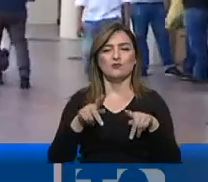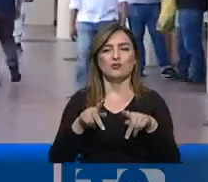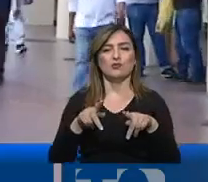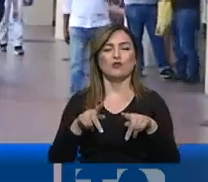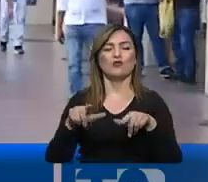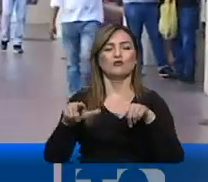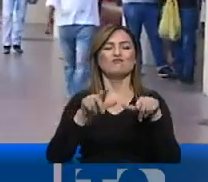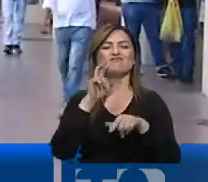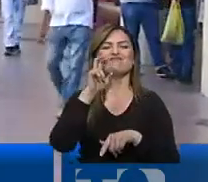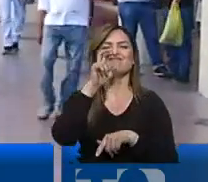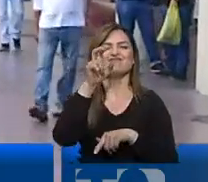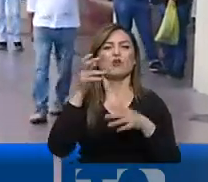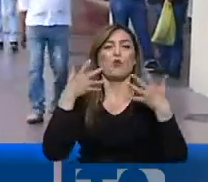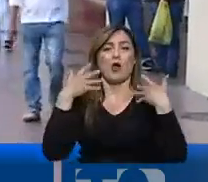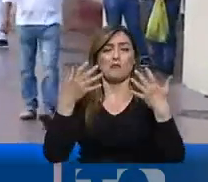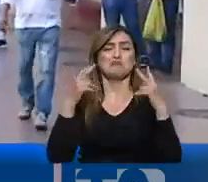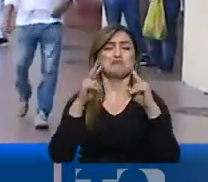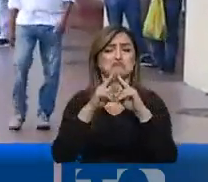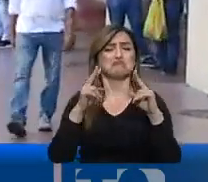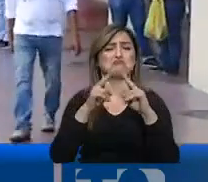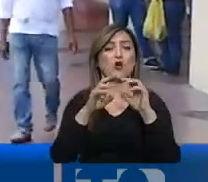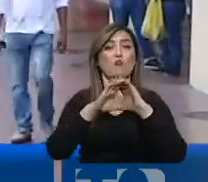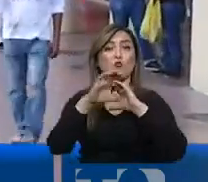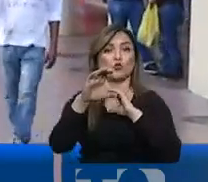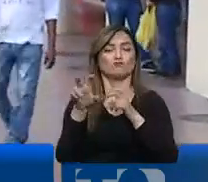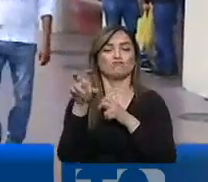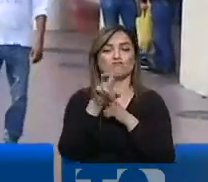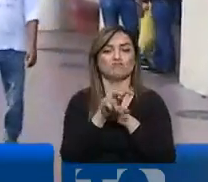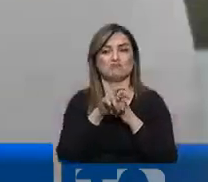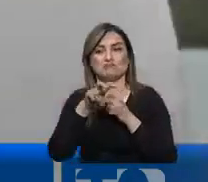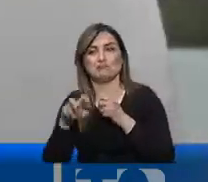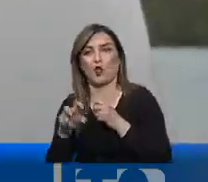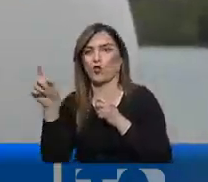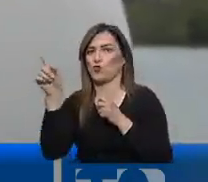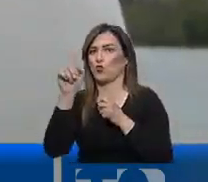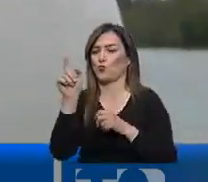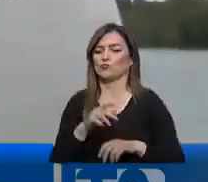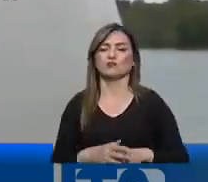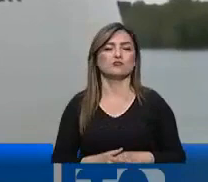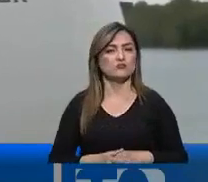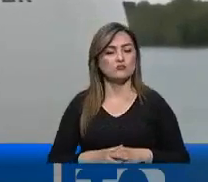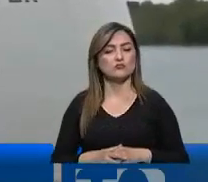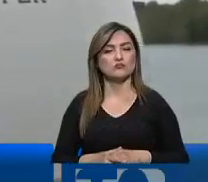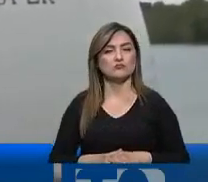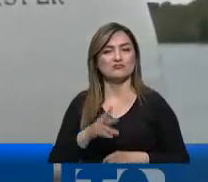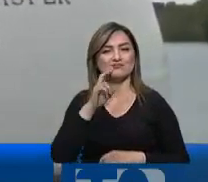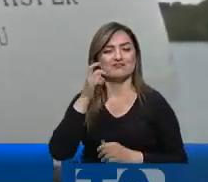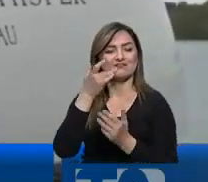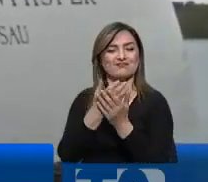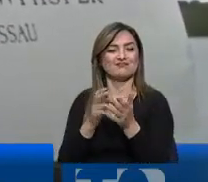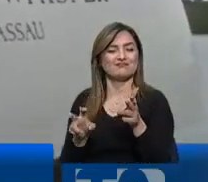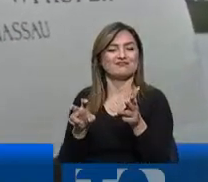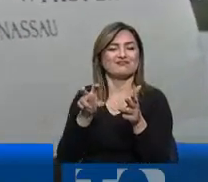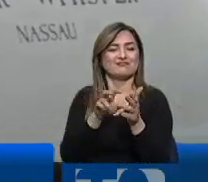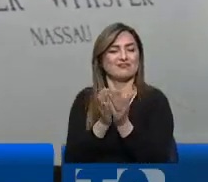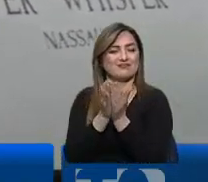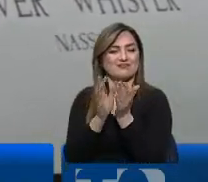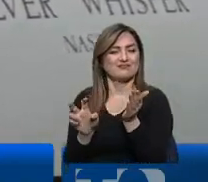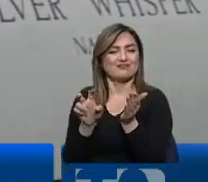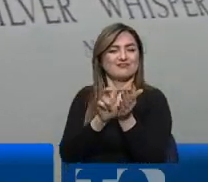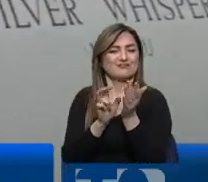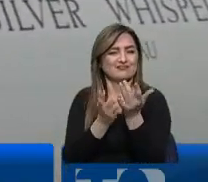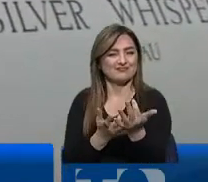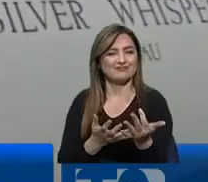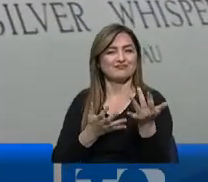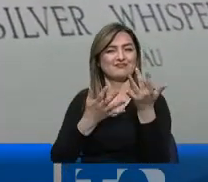recorrer los lugares turísticos de la ciudad sin opción a bajarse del bus. Estos turistas regresaron ya al barco y esperan la hora de